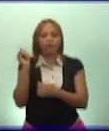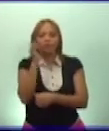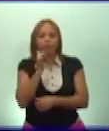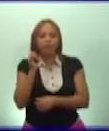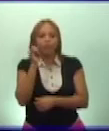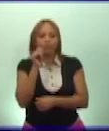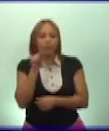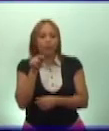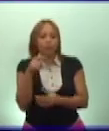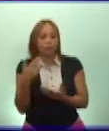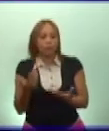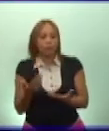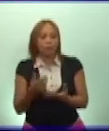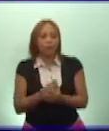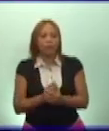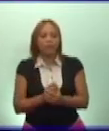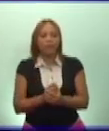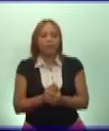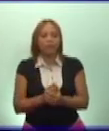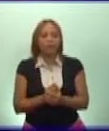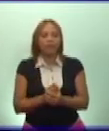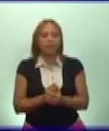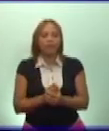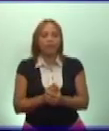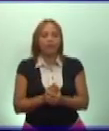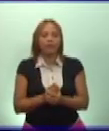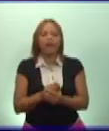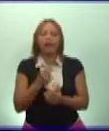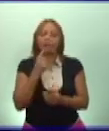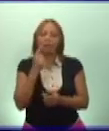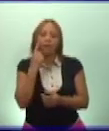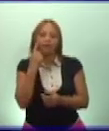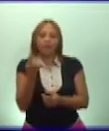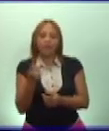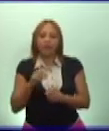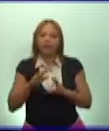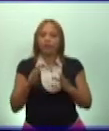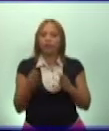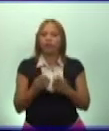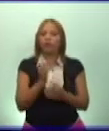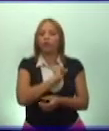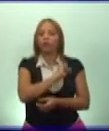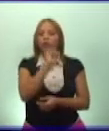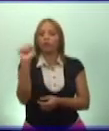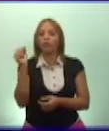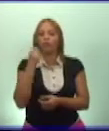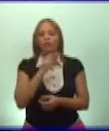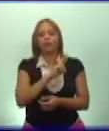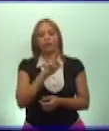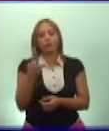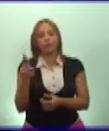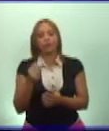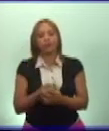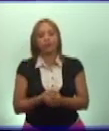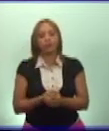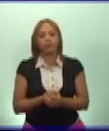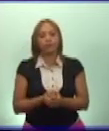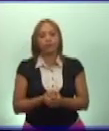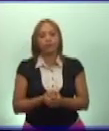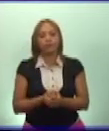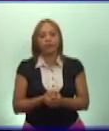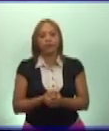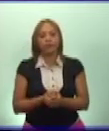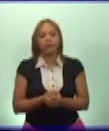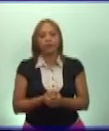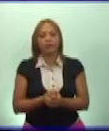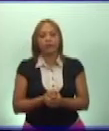donde se pueden actualizar los logros de la revolución y donde todos